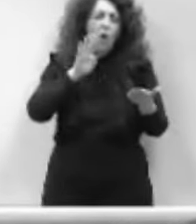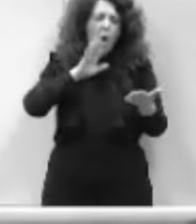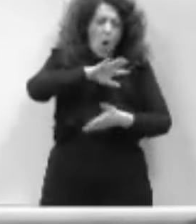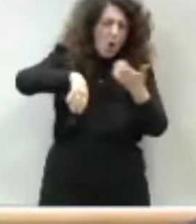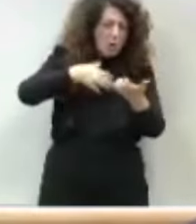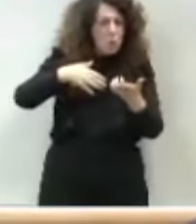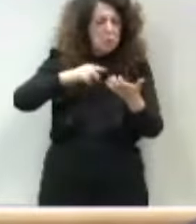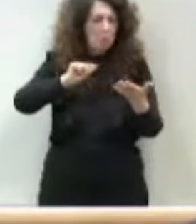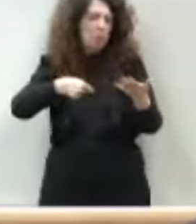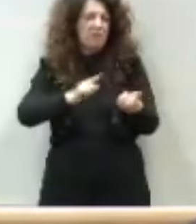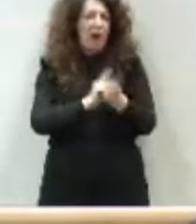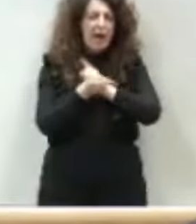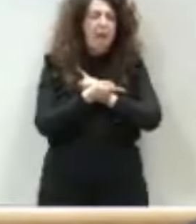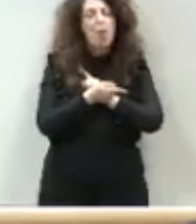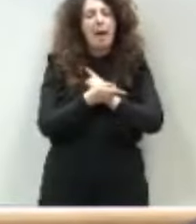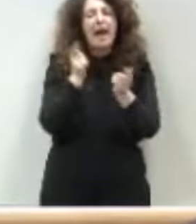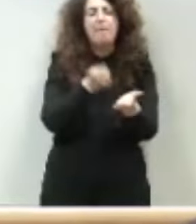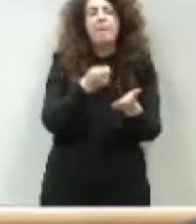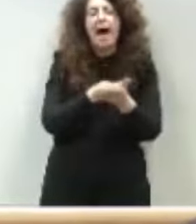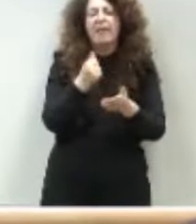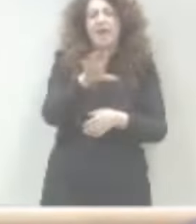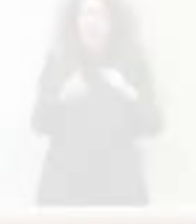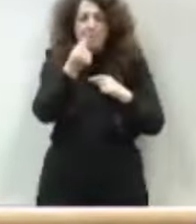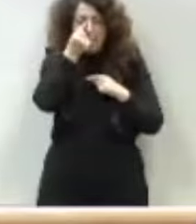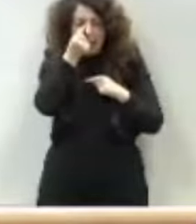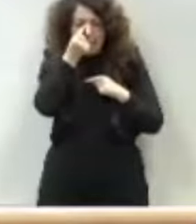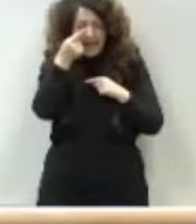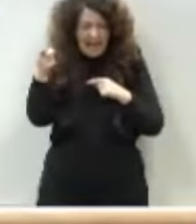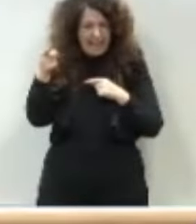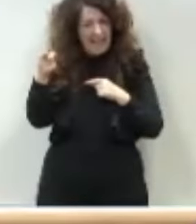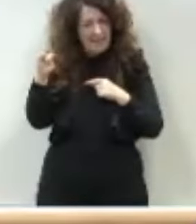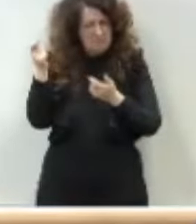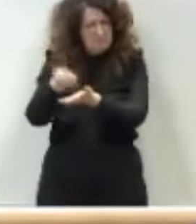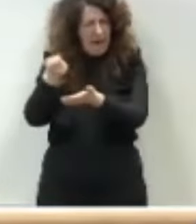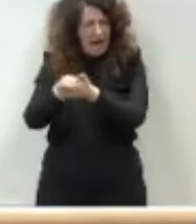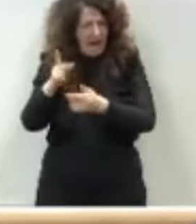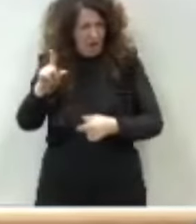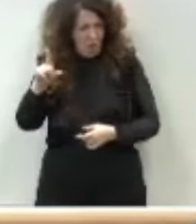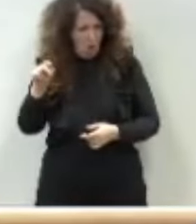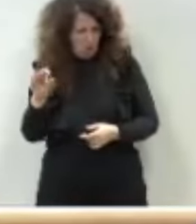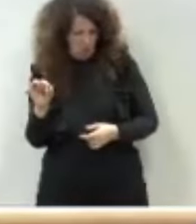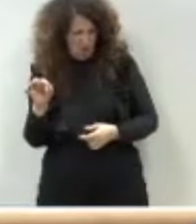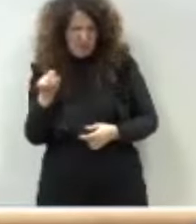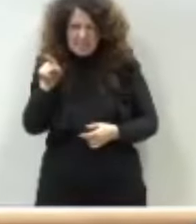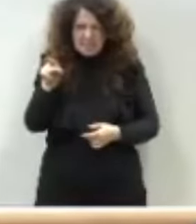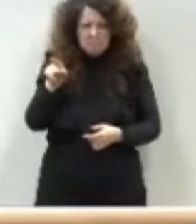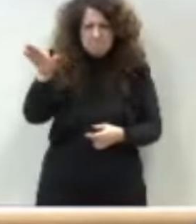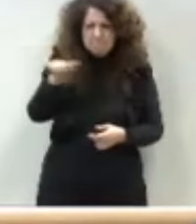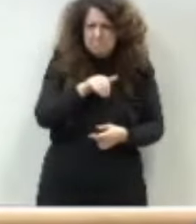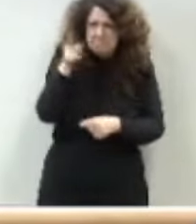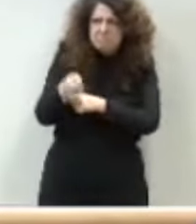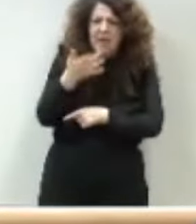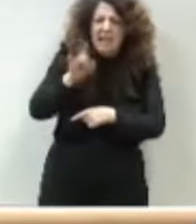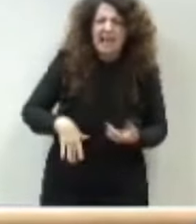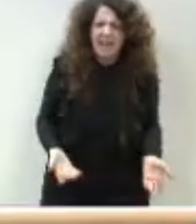a posteriori para poderlo pagar con fondos europeos? Pero, señor Torres, ¿quién le llamó? ¿Nos puede